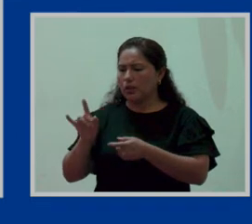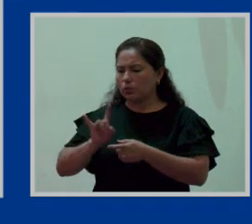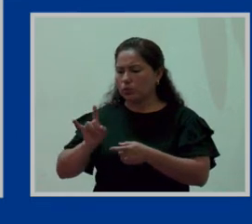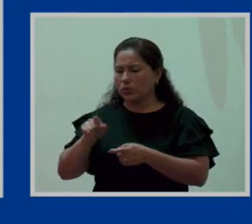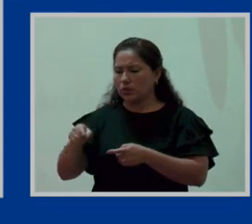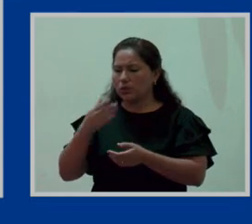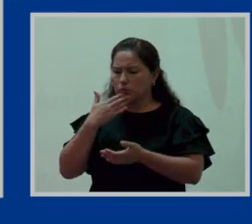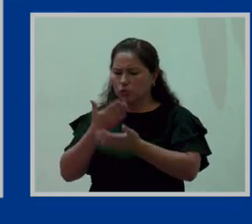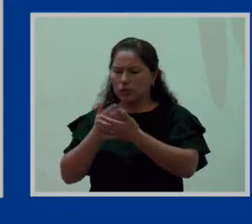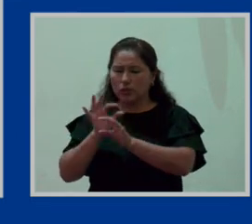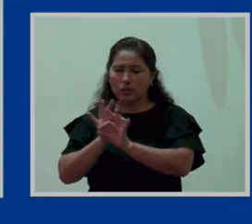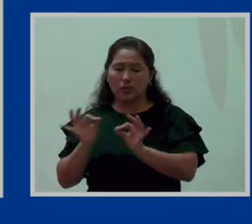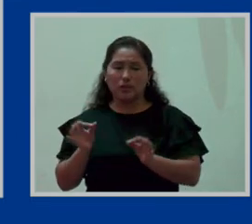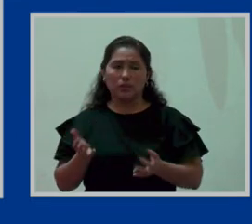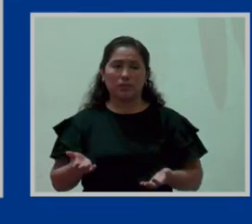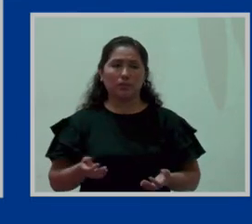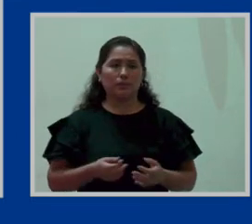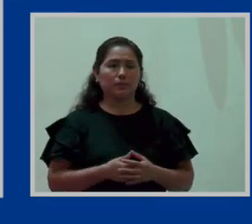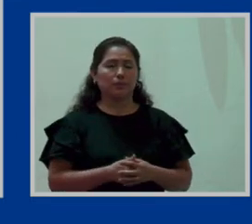la higiene.